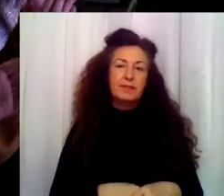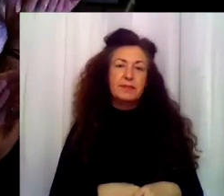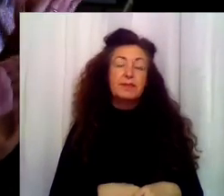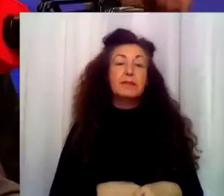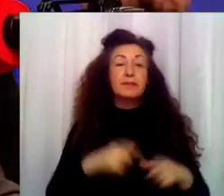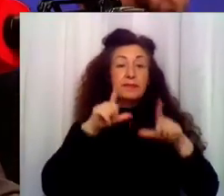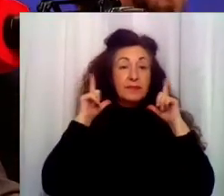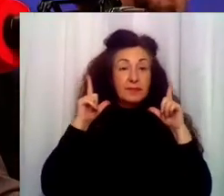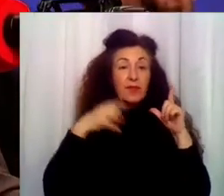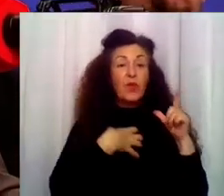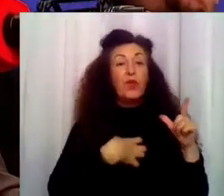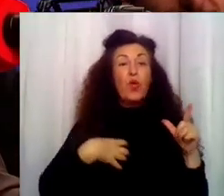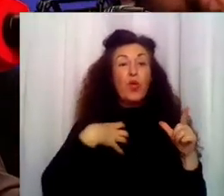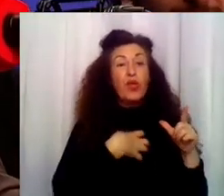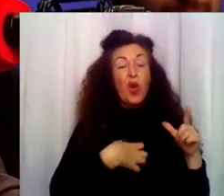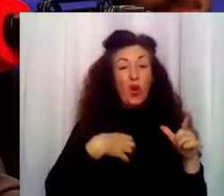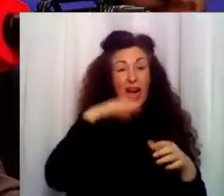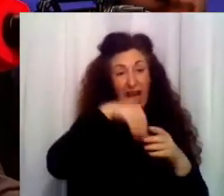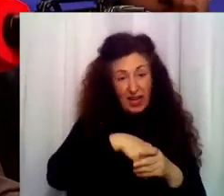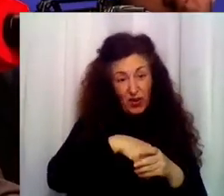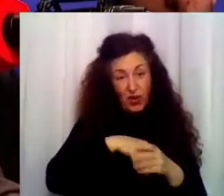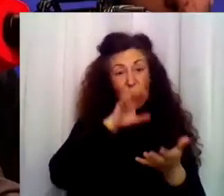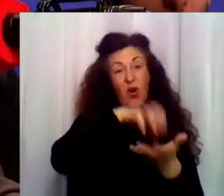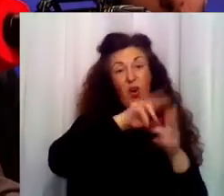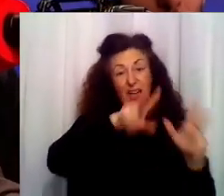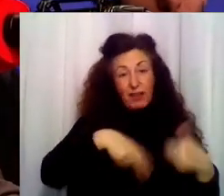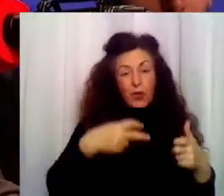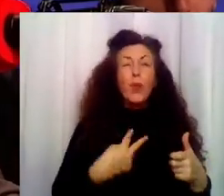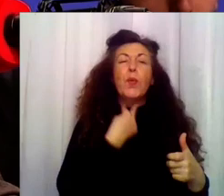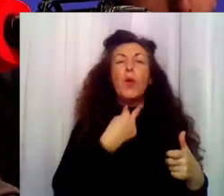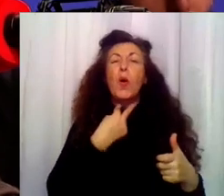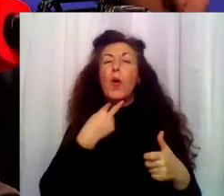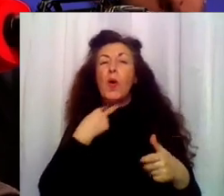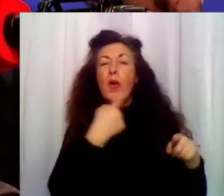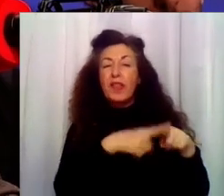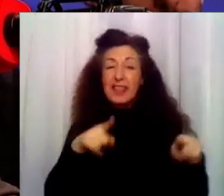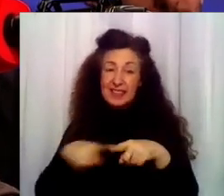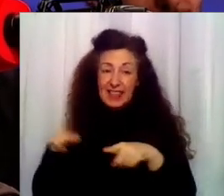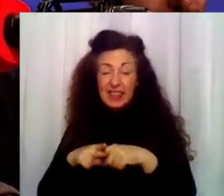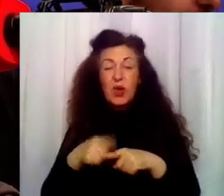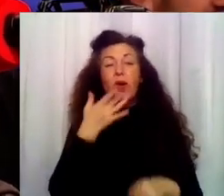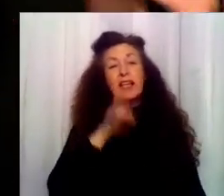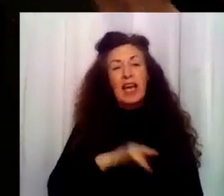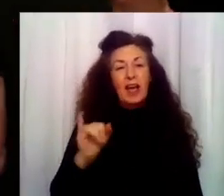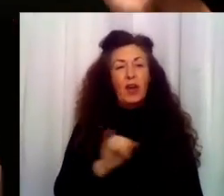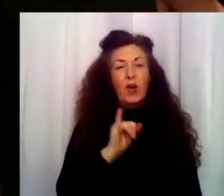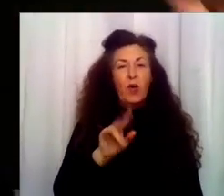Como funcionario de este reformatorio y hombre de las mil voces, además la voz sin rostro, Juan Suárez.